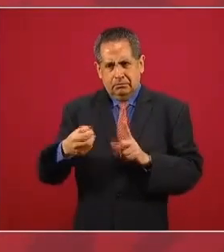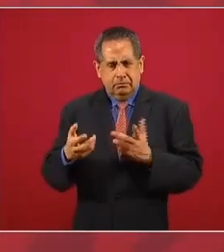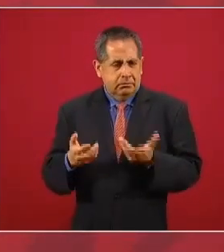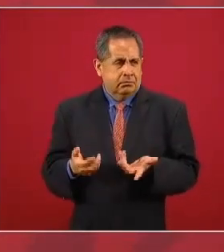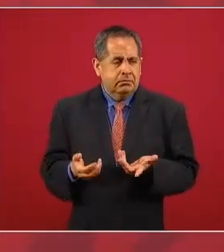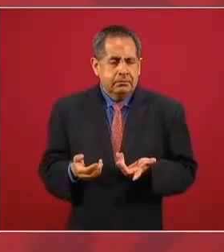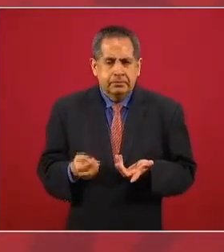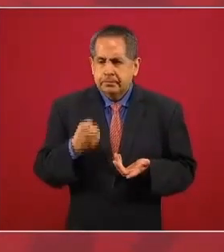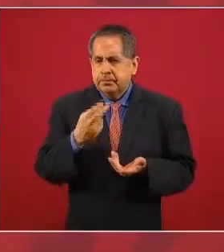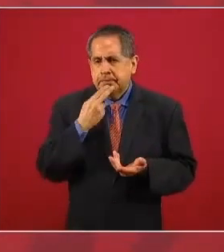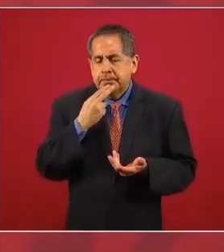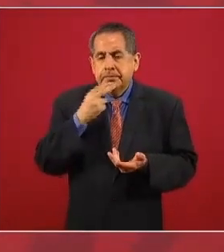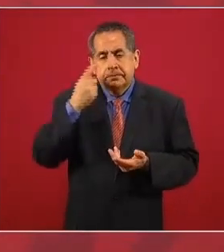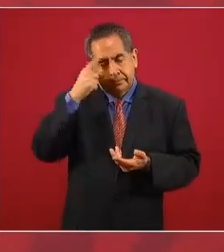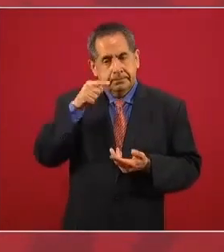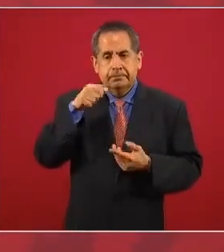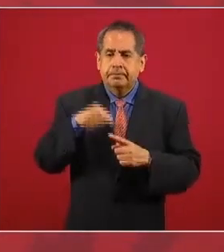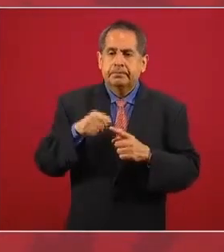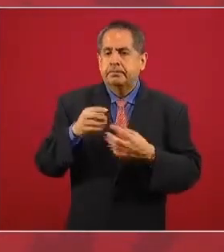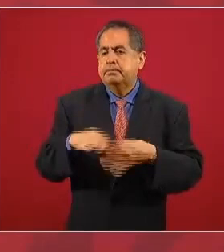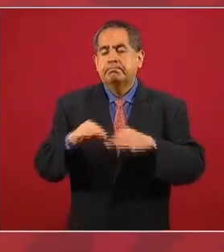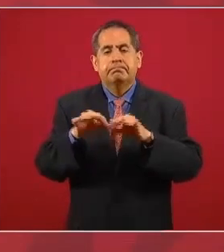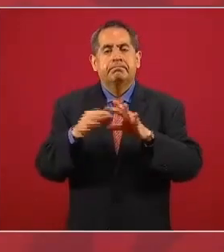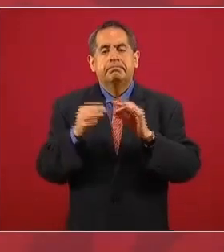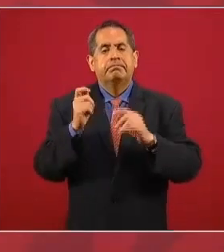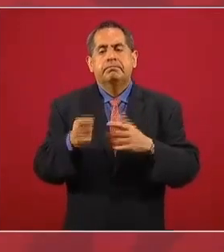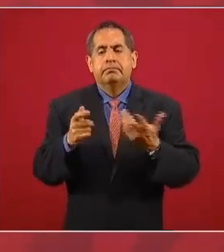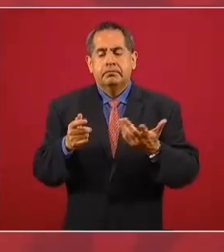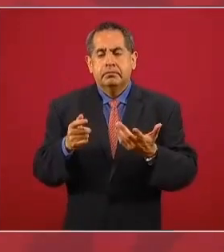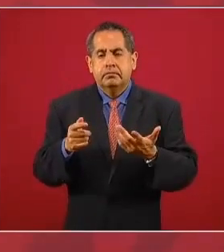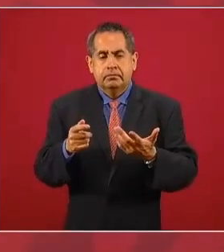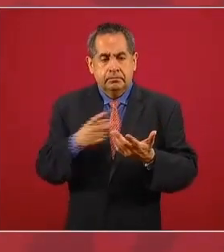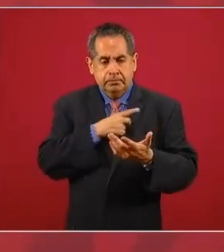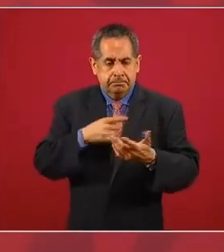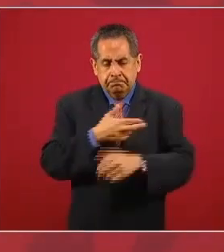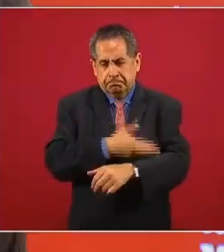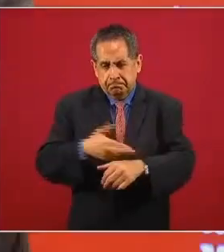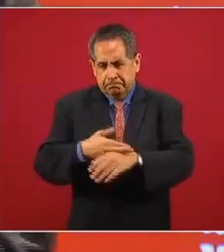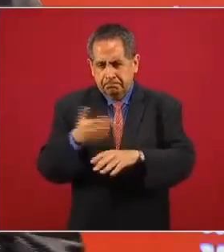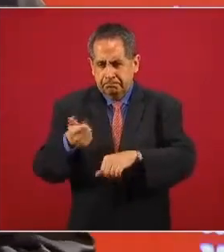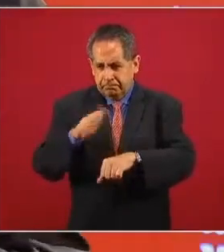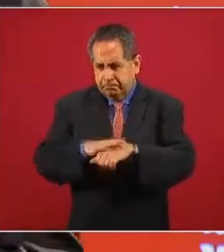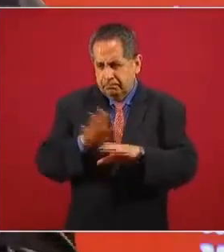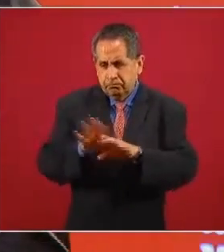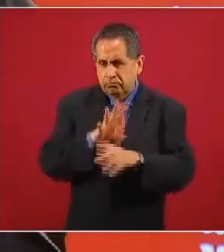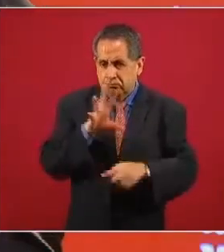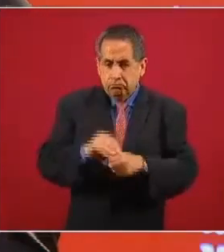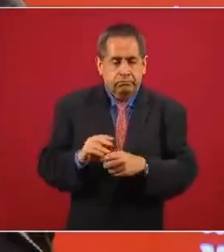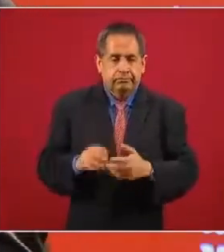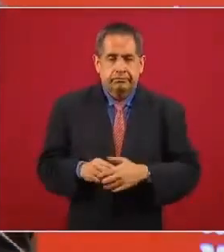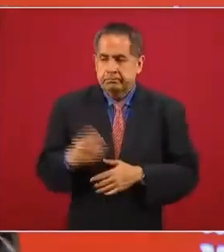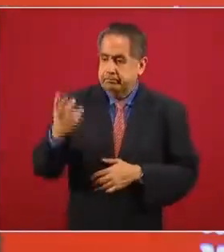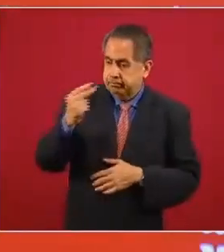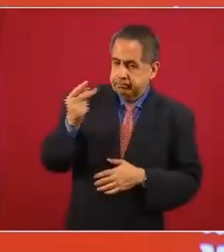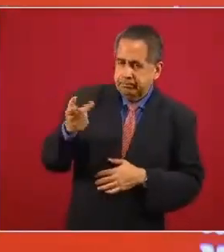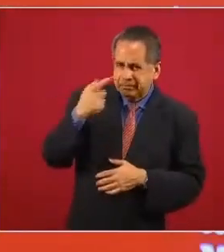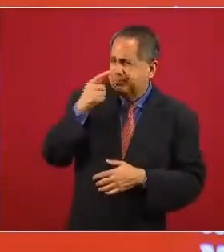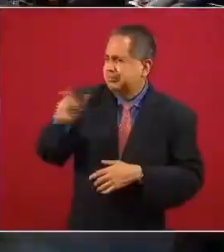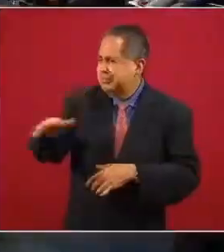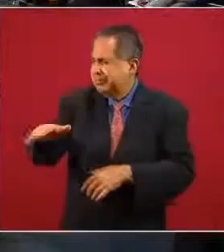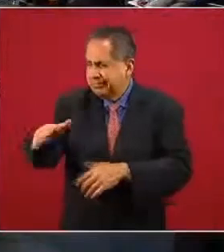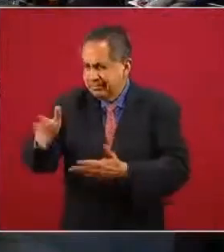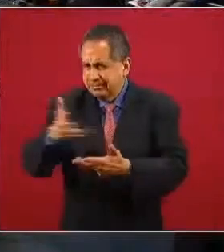y pues es eficienta la administración. Bueno, pues no, no tienes ahí